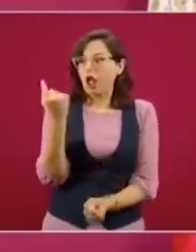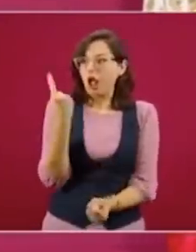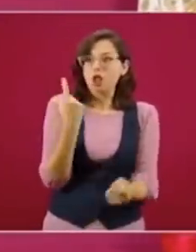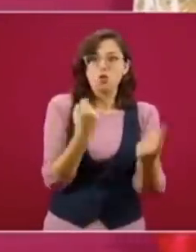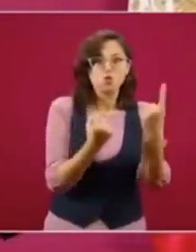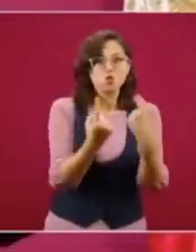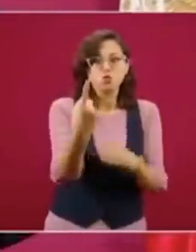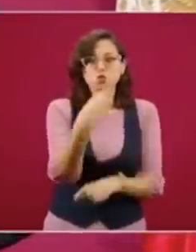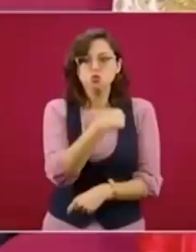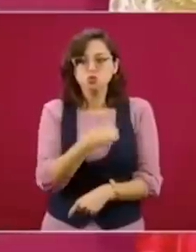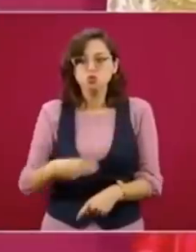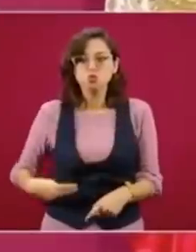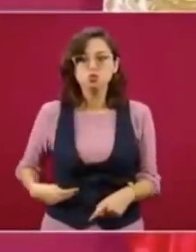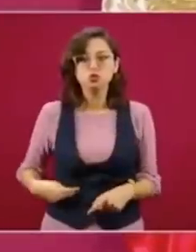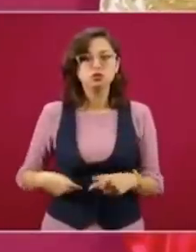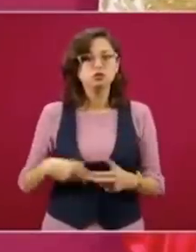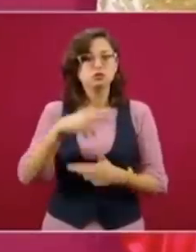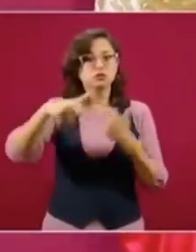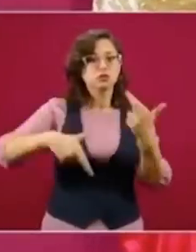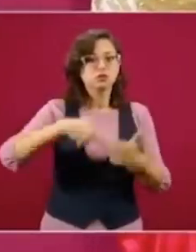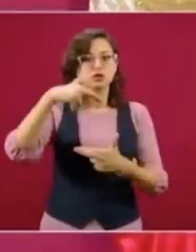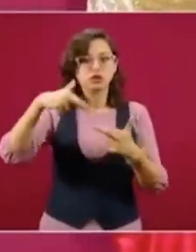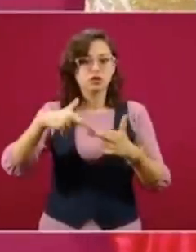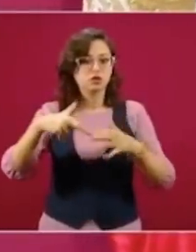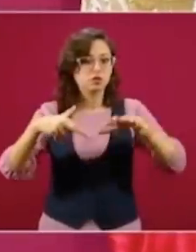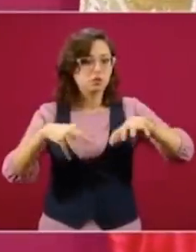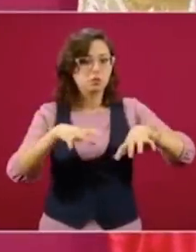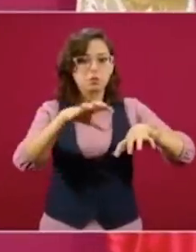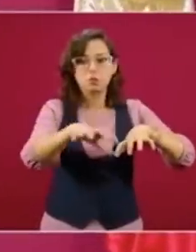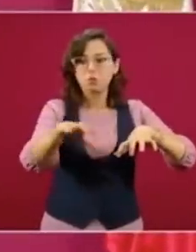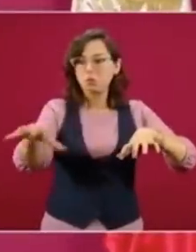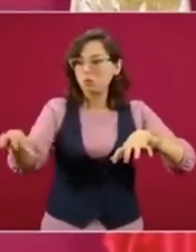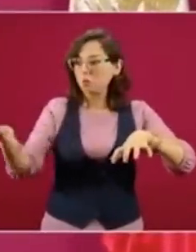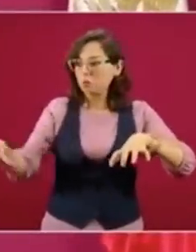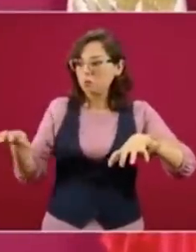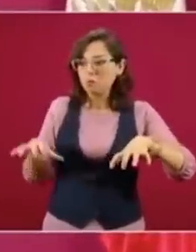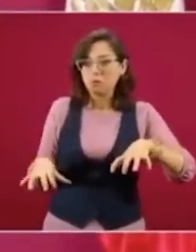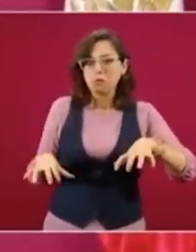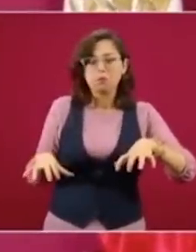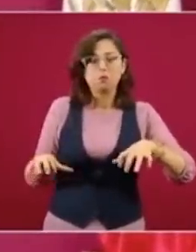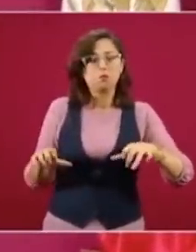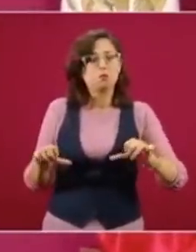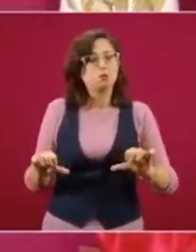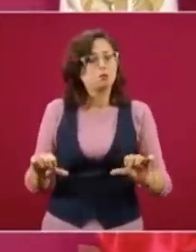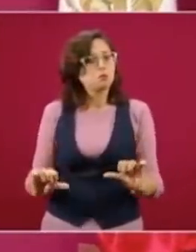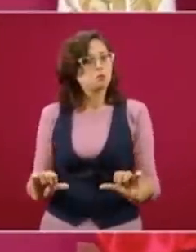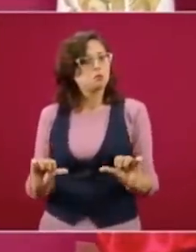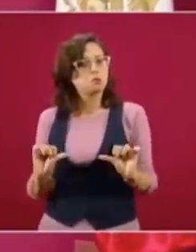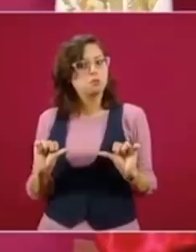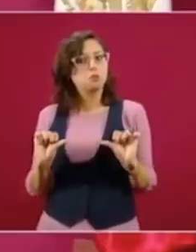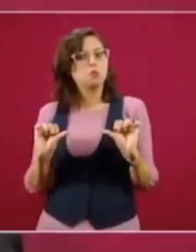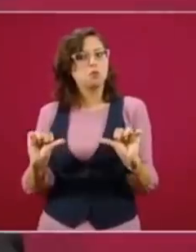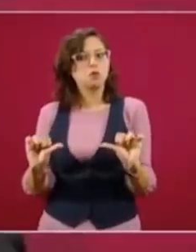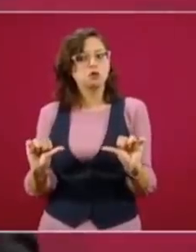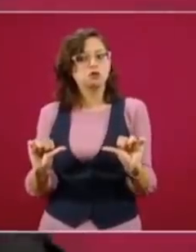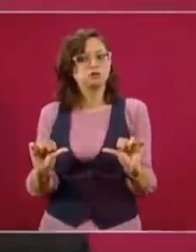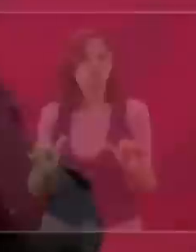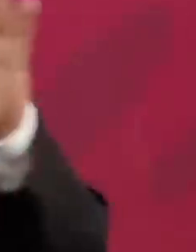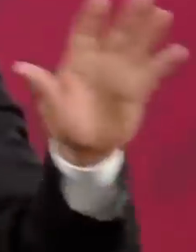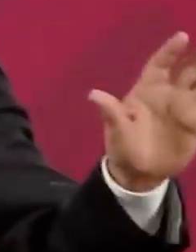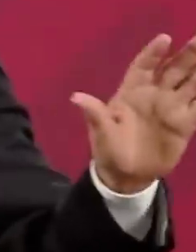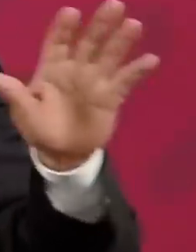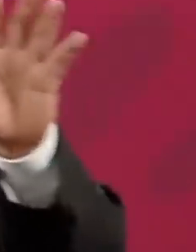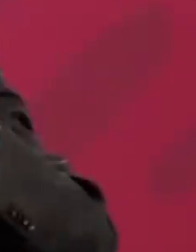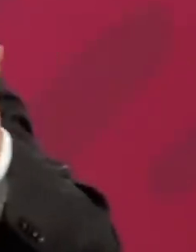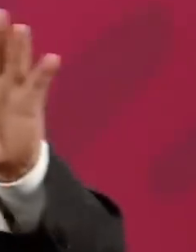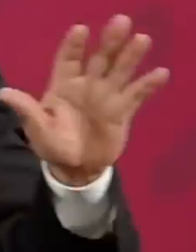regiones completas en donde no